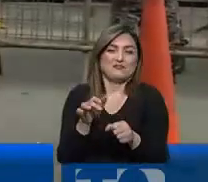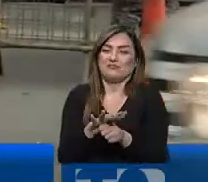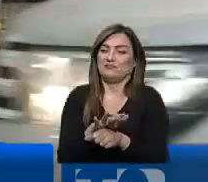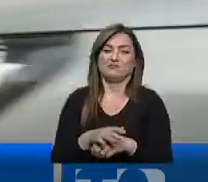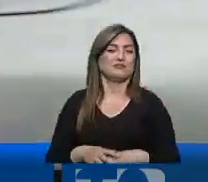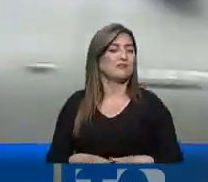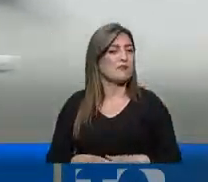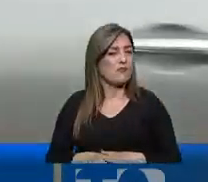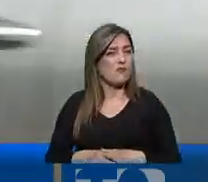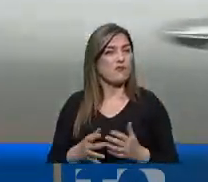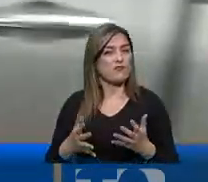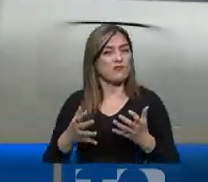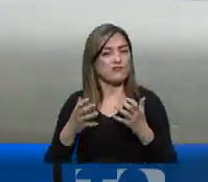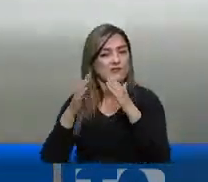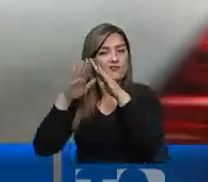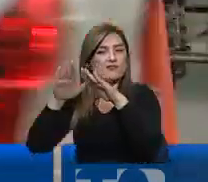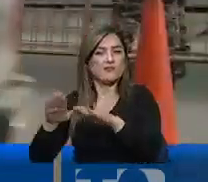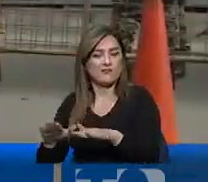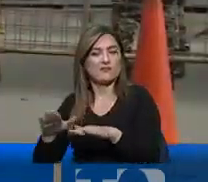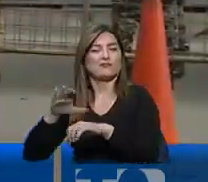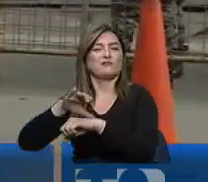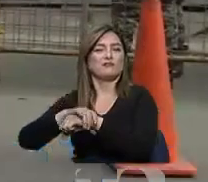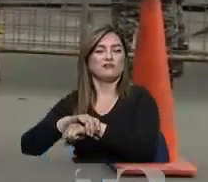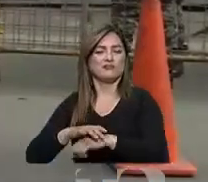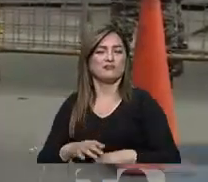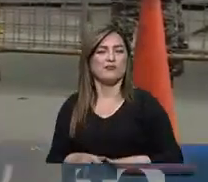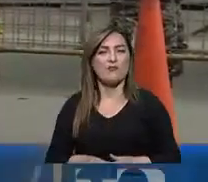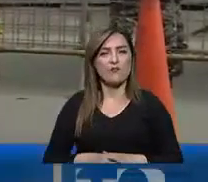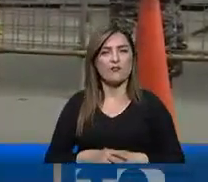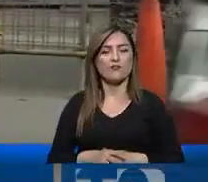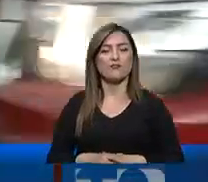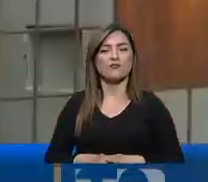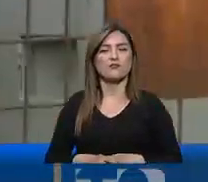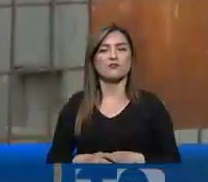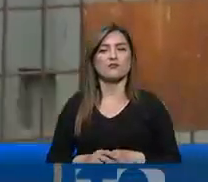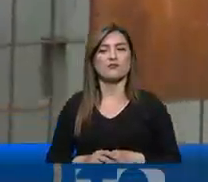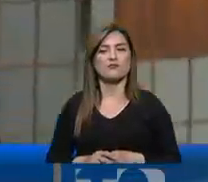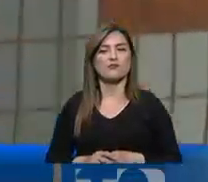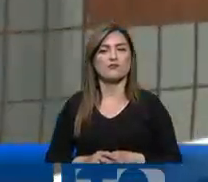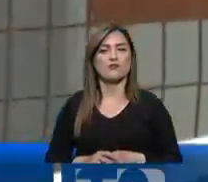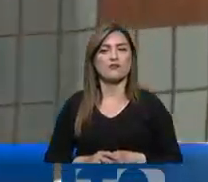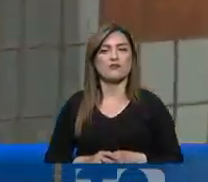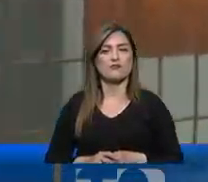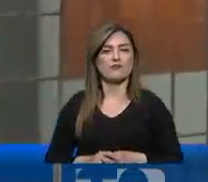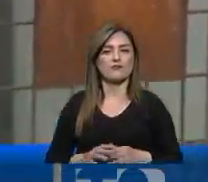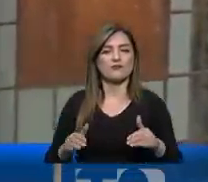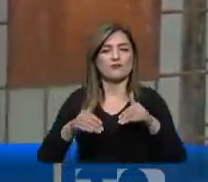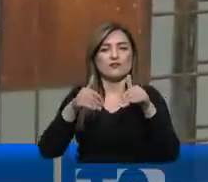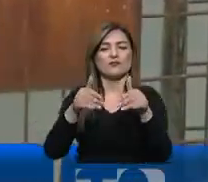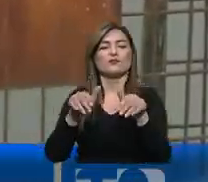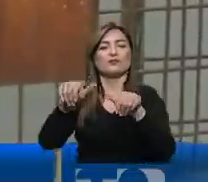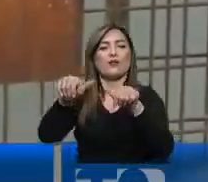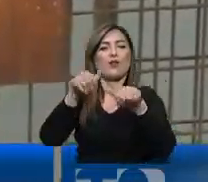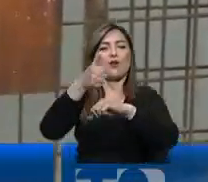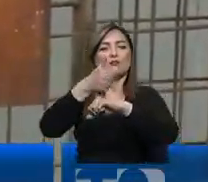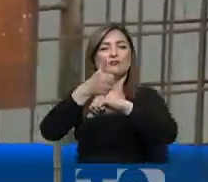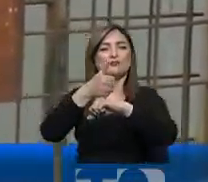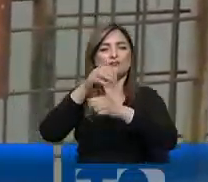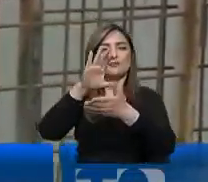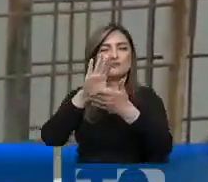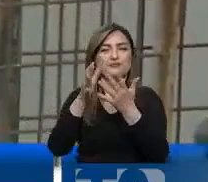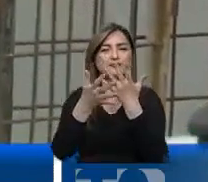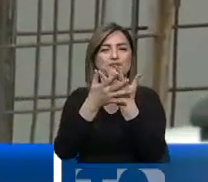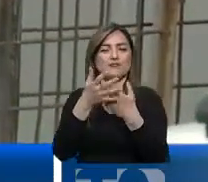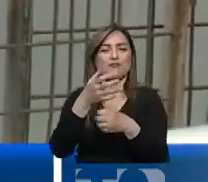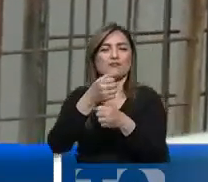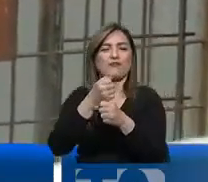suficiente. Quiere seguir cumpliendo su pena en su casa. Los magistrados también le pidieron a la administración del centro carcelario que redoble la